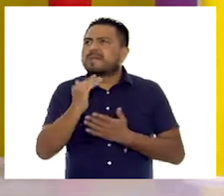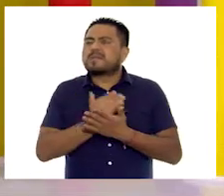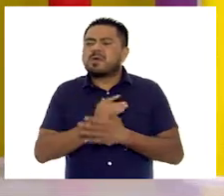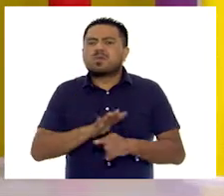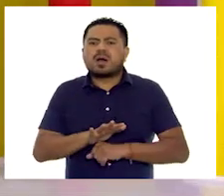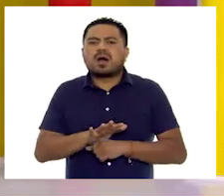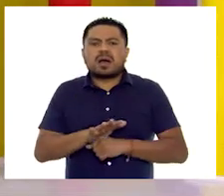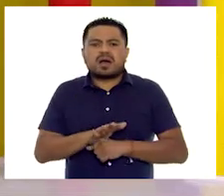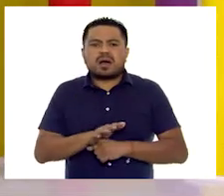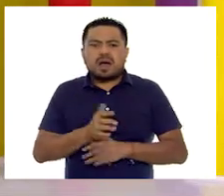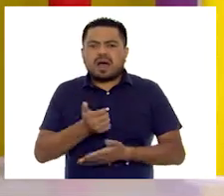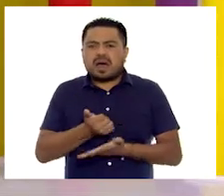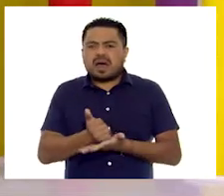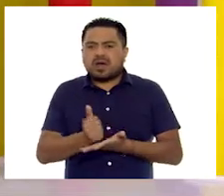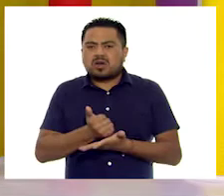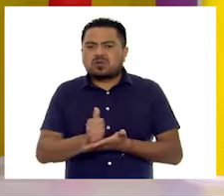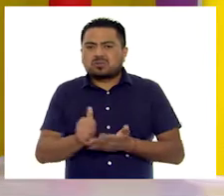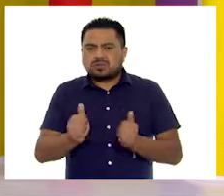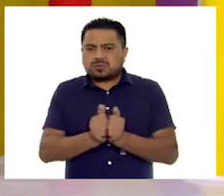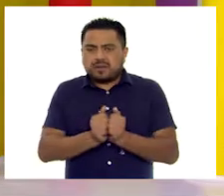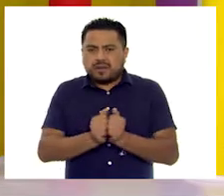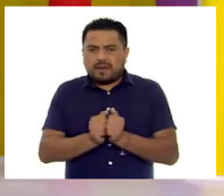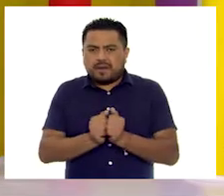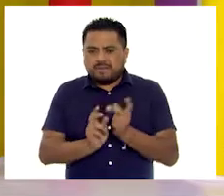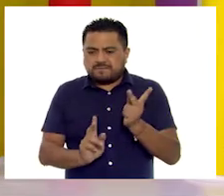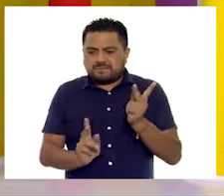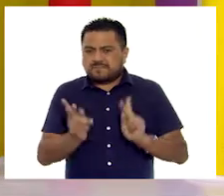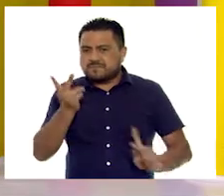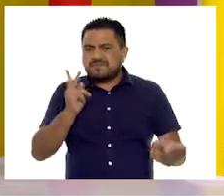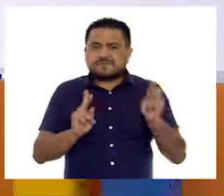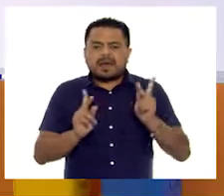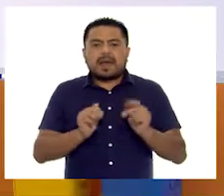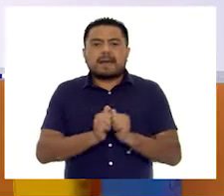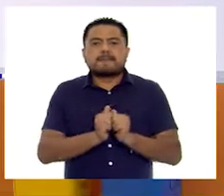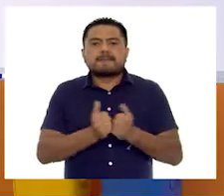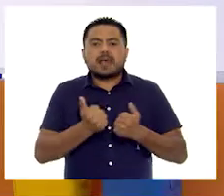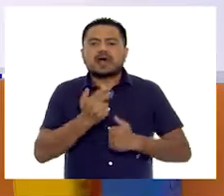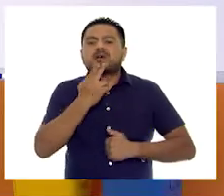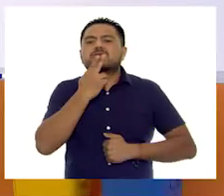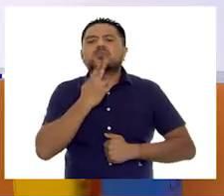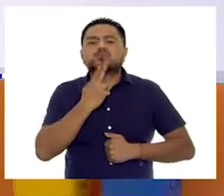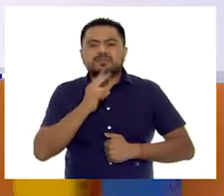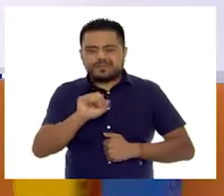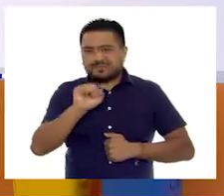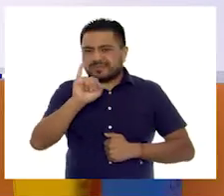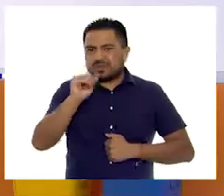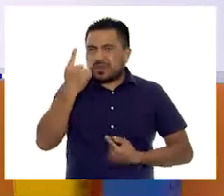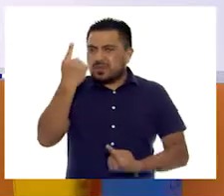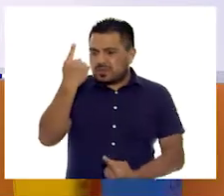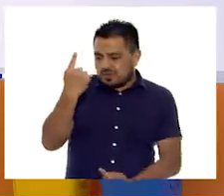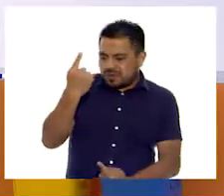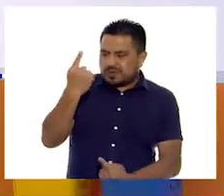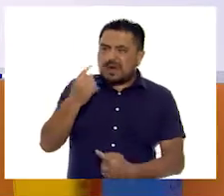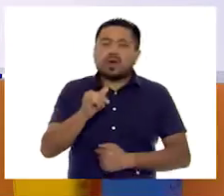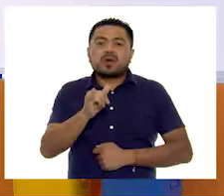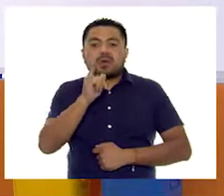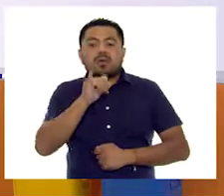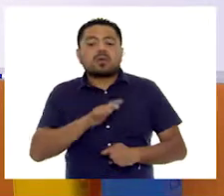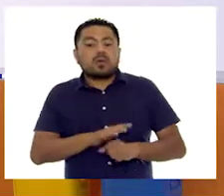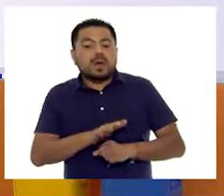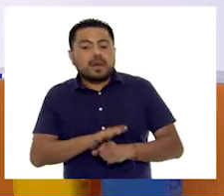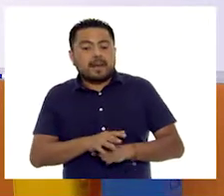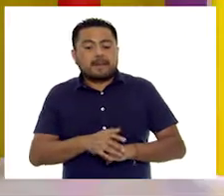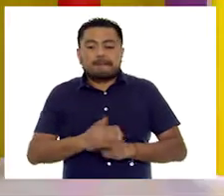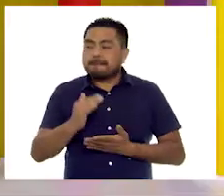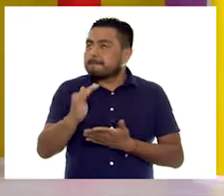es el arroz con verduras... Así es. ...y el pan dulce. Claro. Uno y uno. ¿Y la bebida? Y la